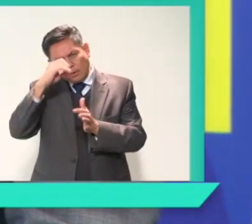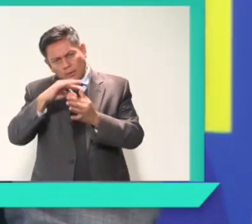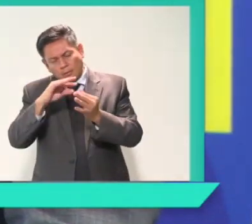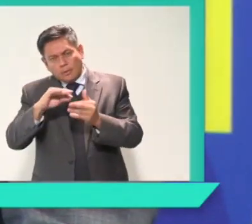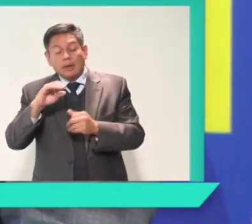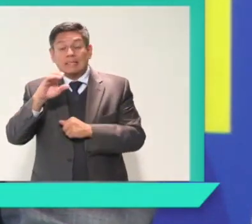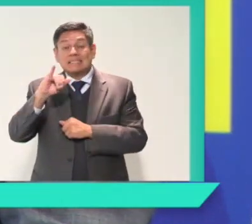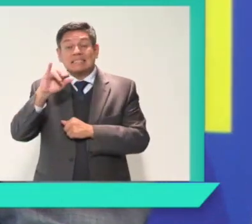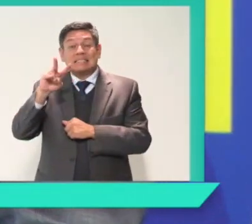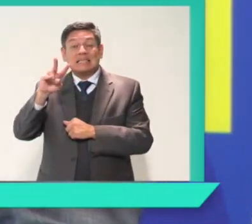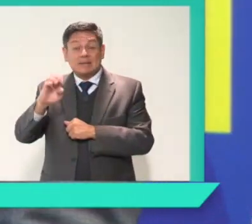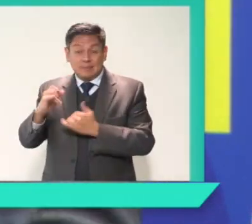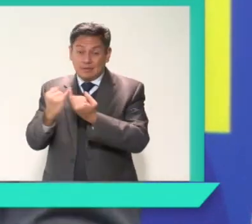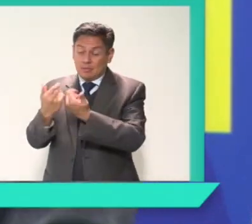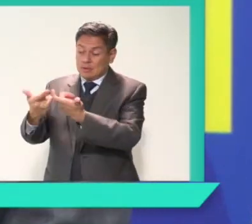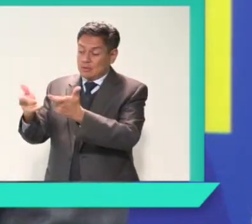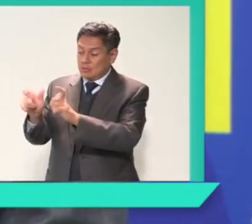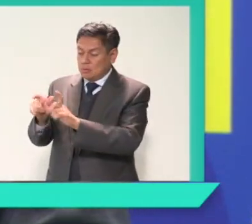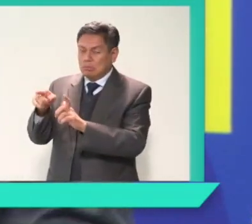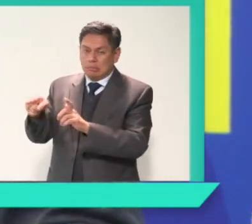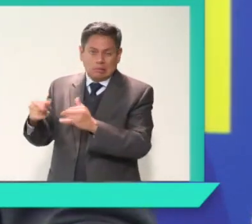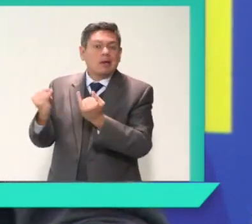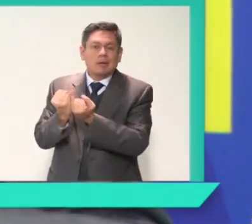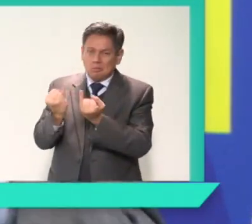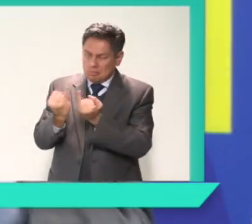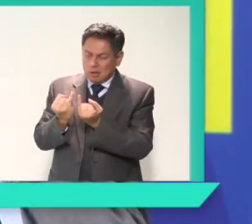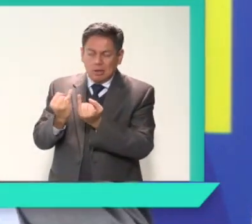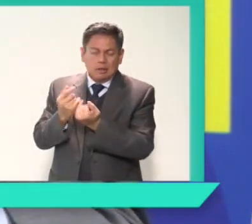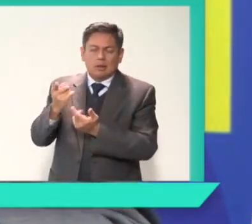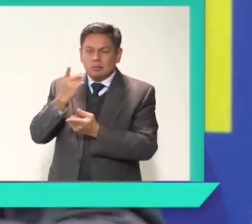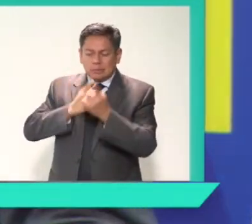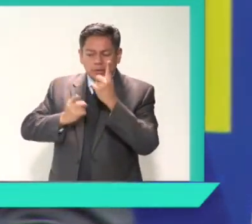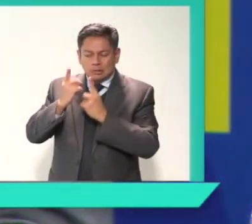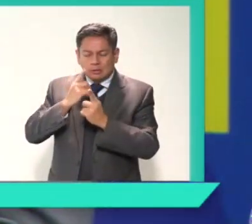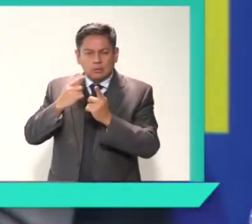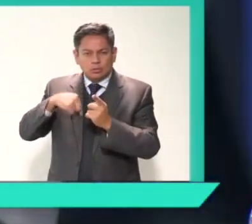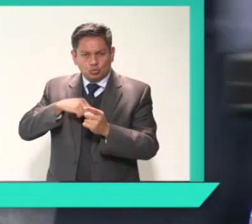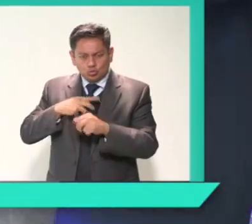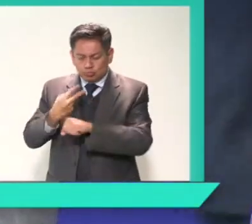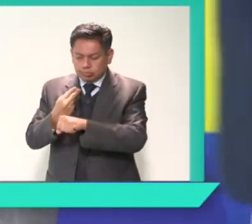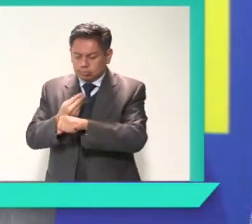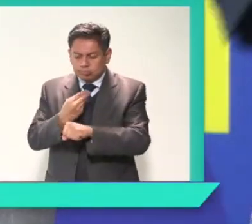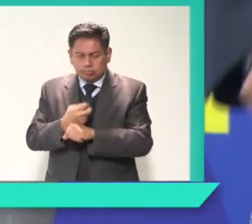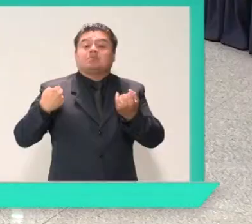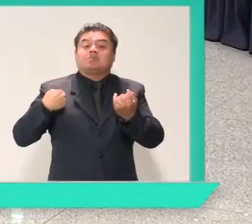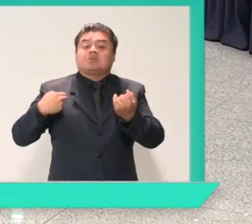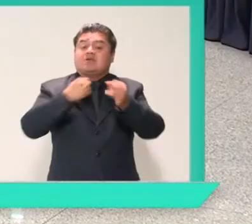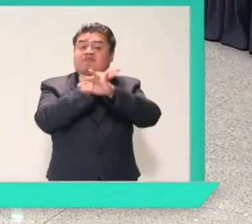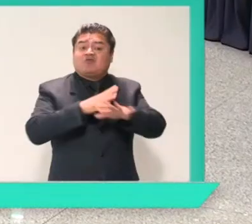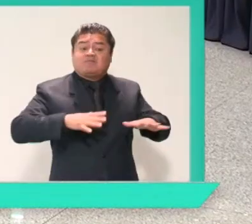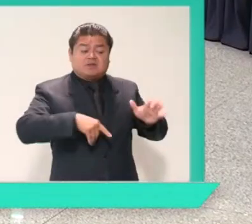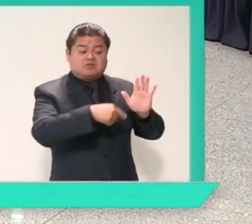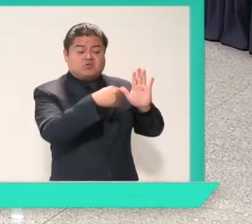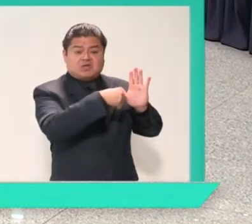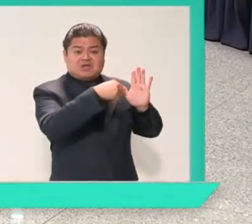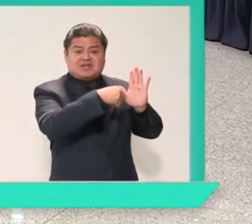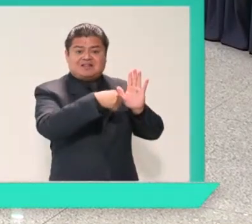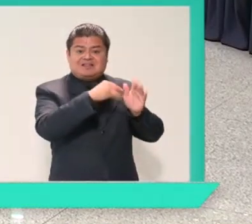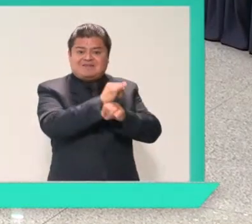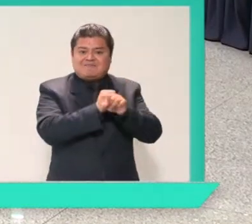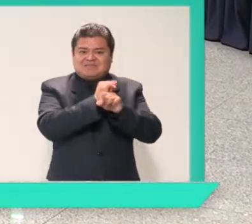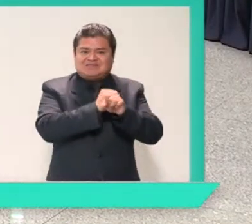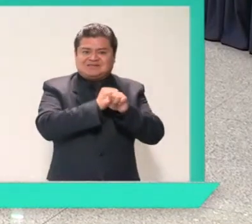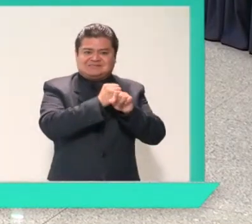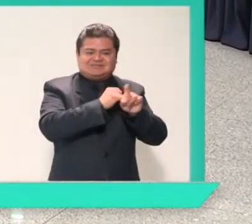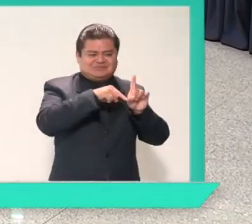comisionado del INAI, Joel Salas Suárez, destacó la importancia del instrumento para la conformación de una agenda de trabajo entre los órganos garantes del sistema y